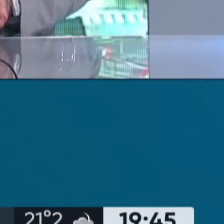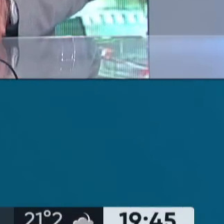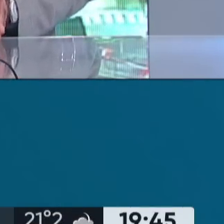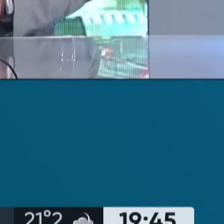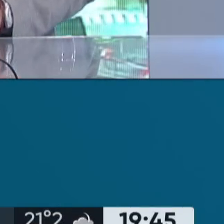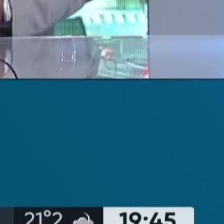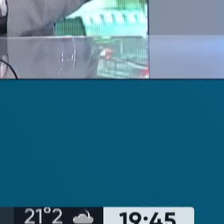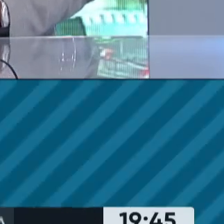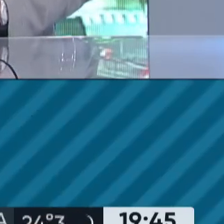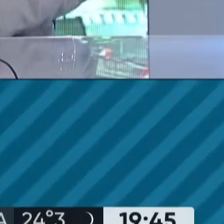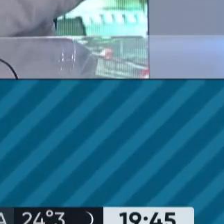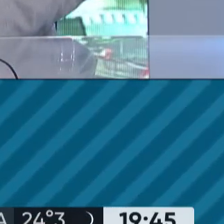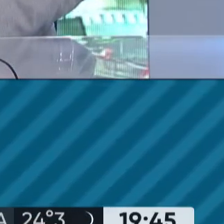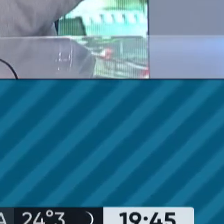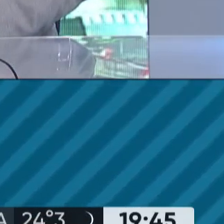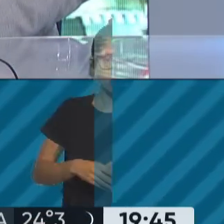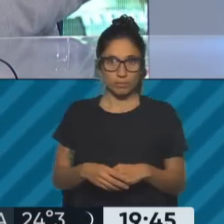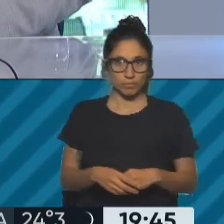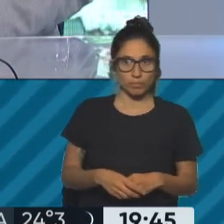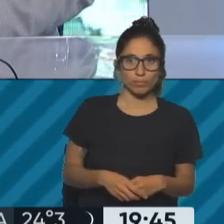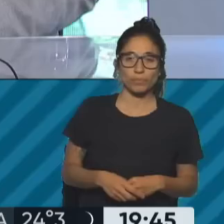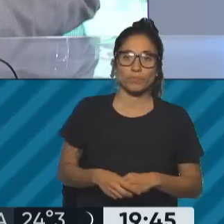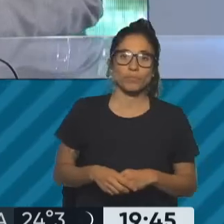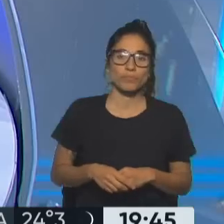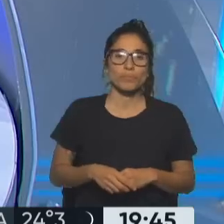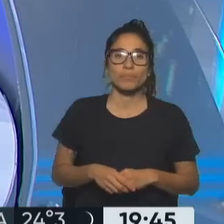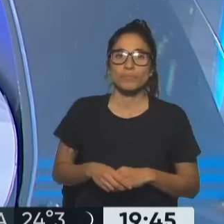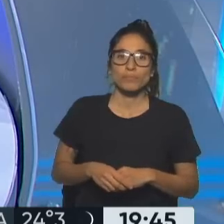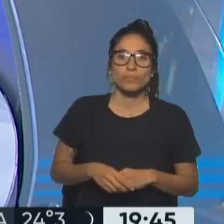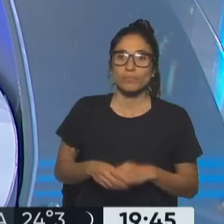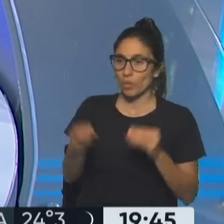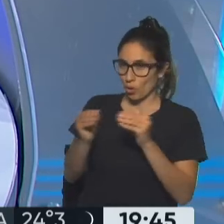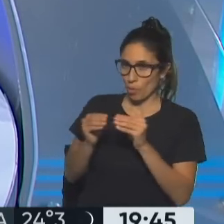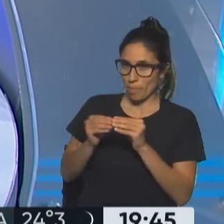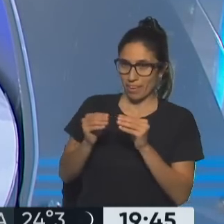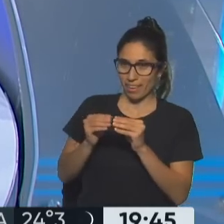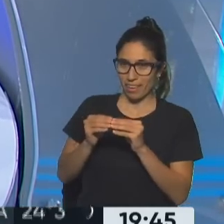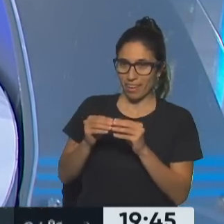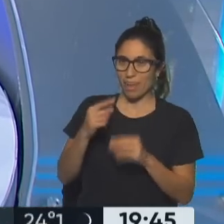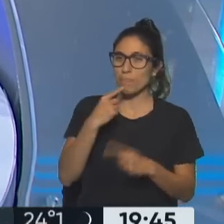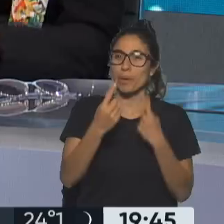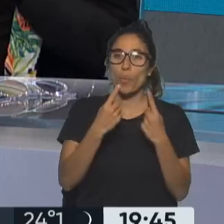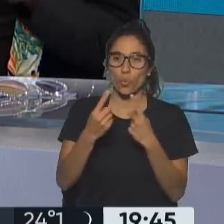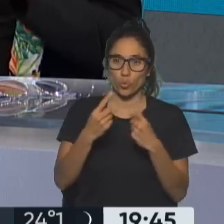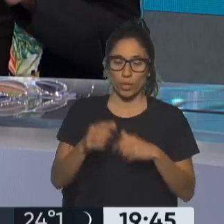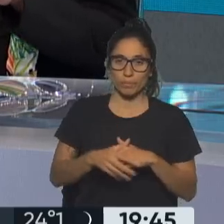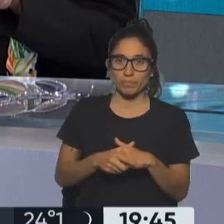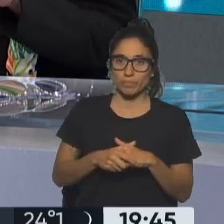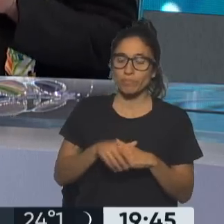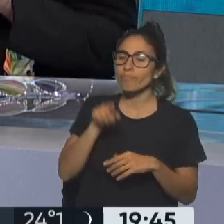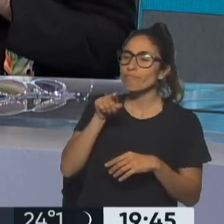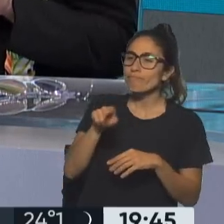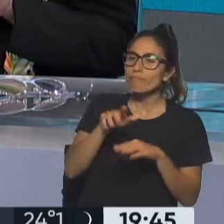más importante de Argentina el año pasado fue Economía de Conocimiento. Las compañeras quieren hacerte algunas preguntas. Tu área justo,